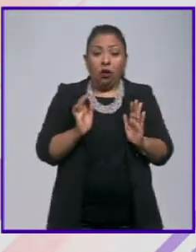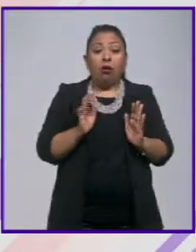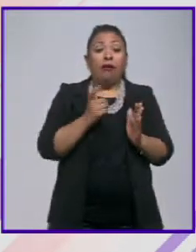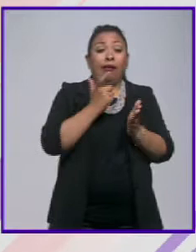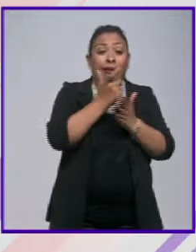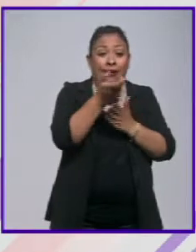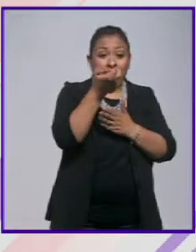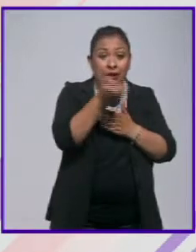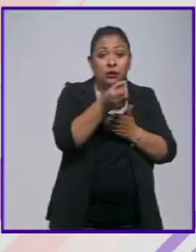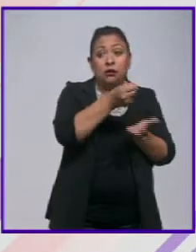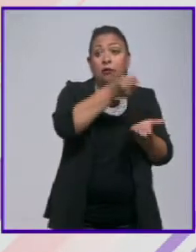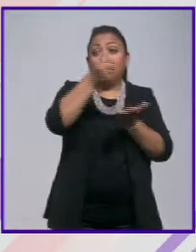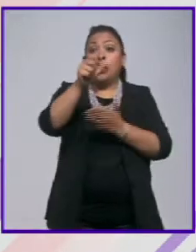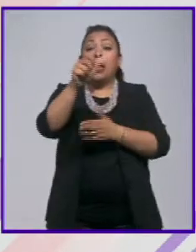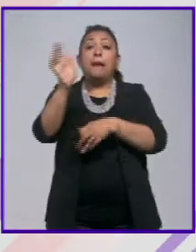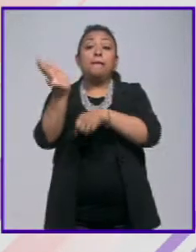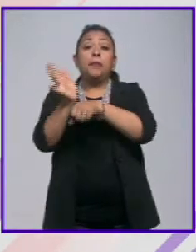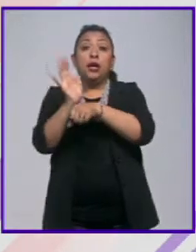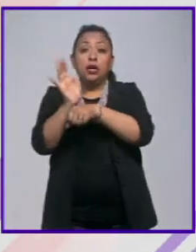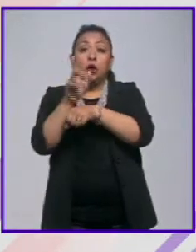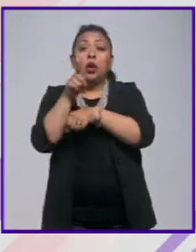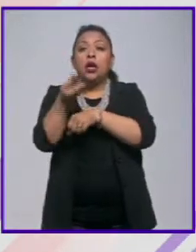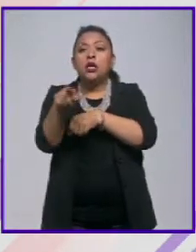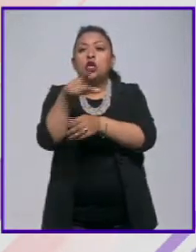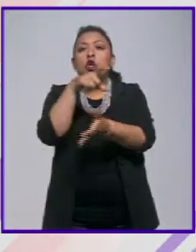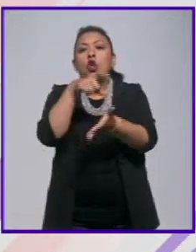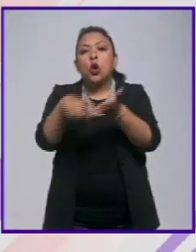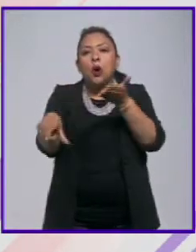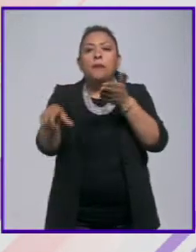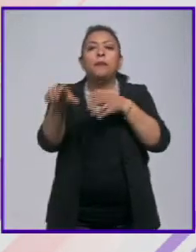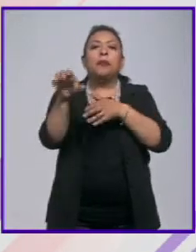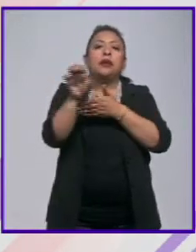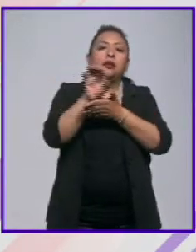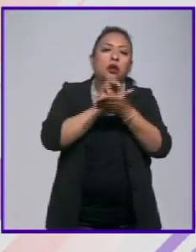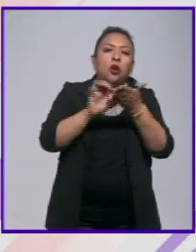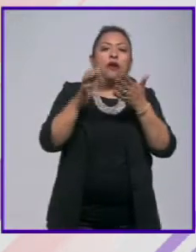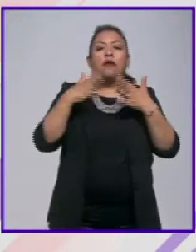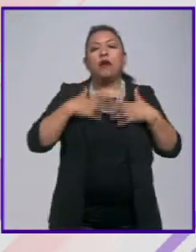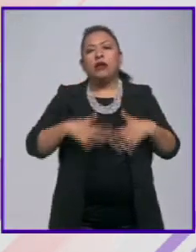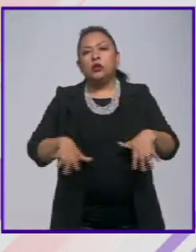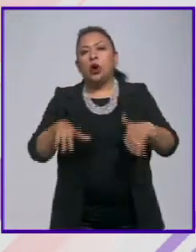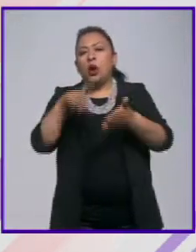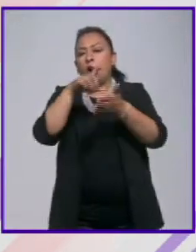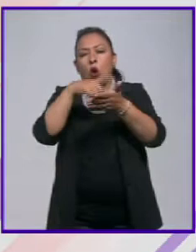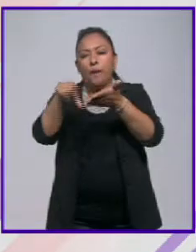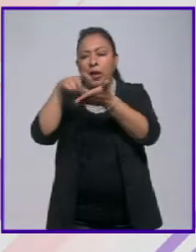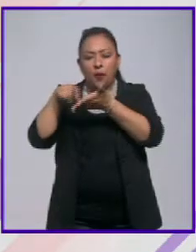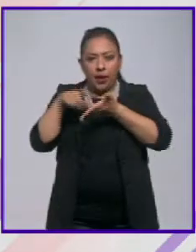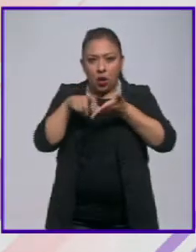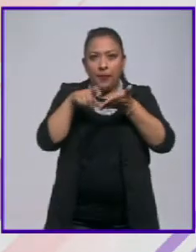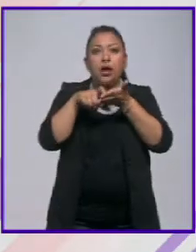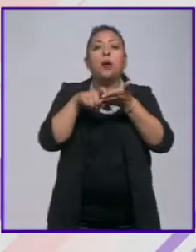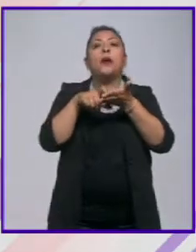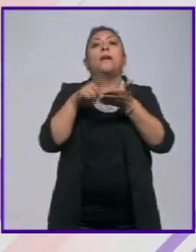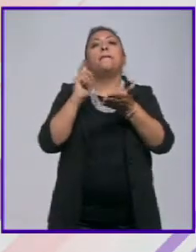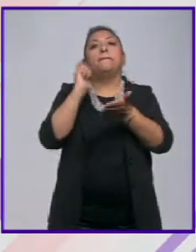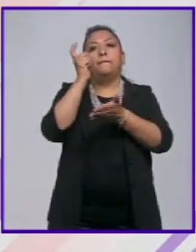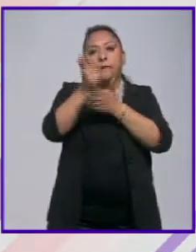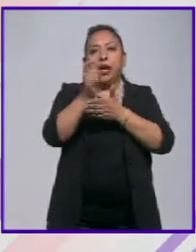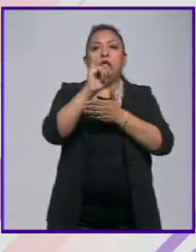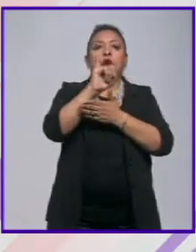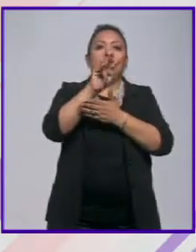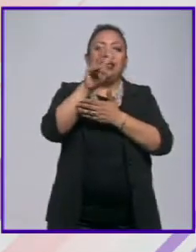una película en esa película se van a comprar escenografías y todo eso va a pagar IVA y